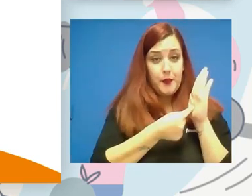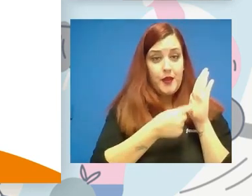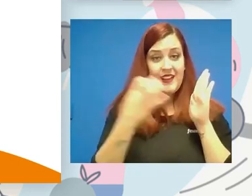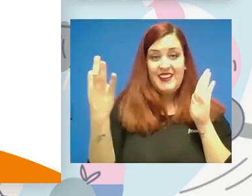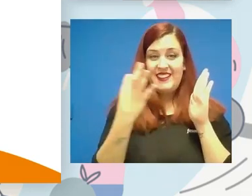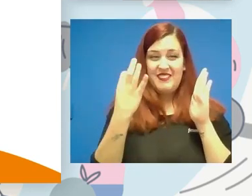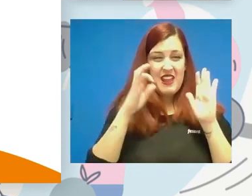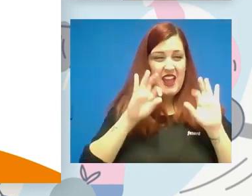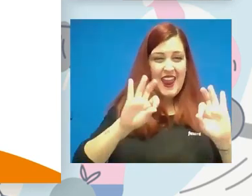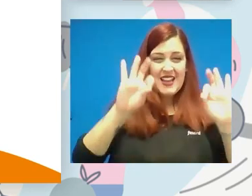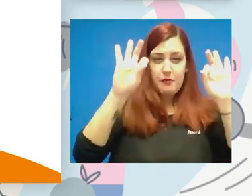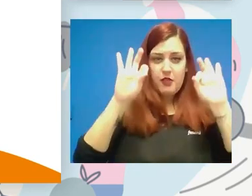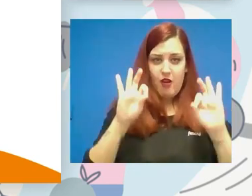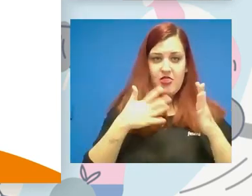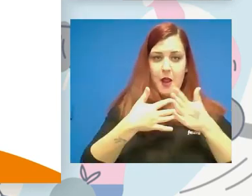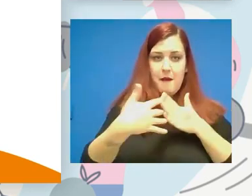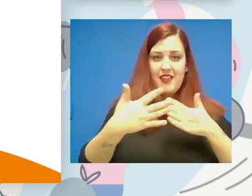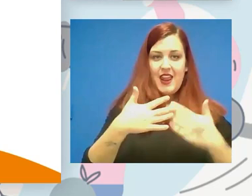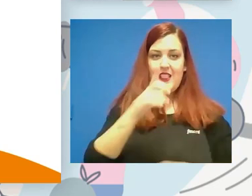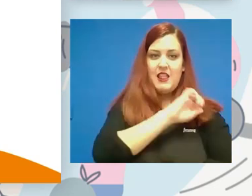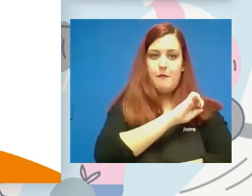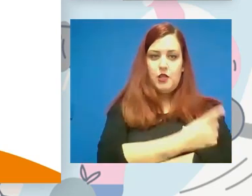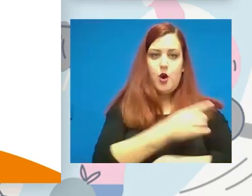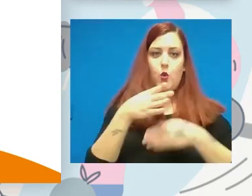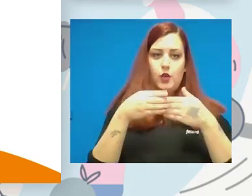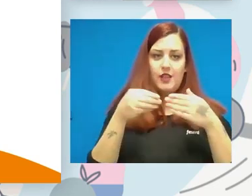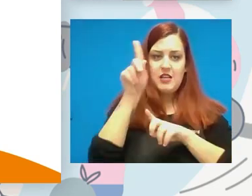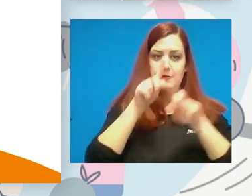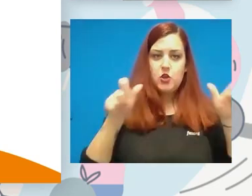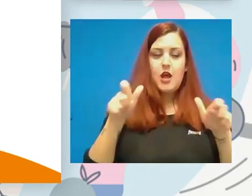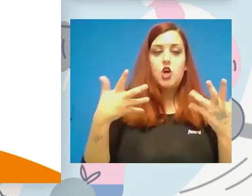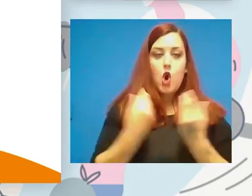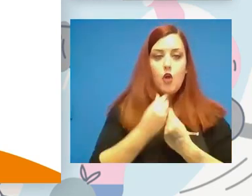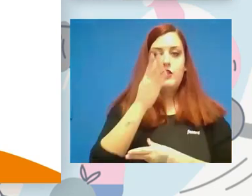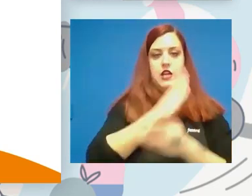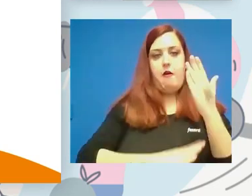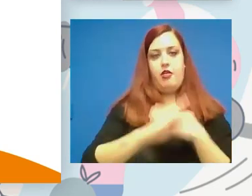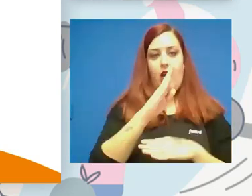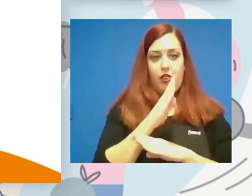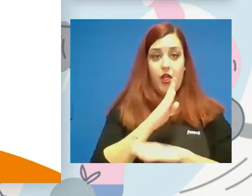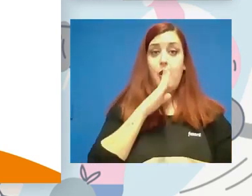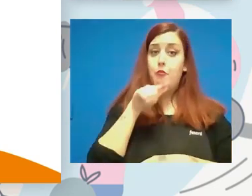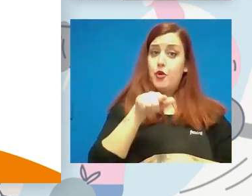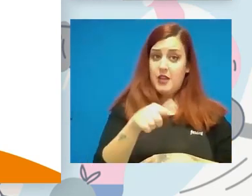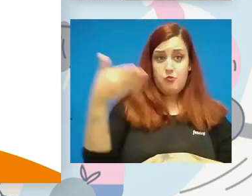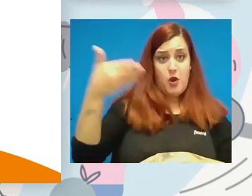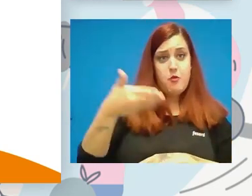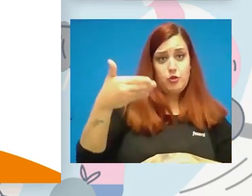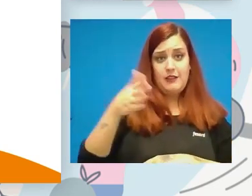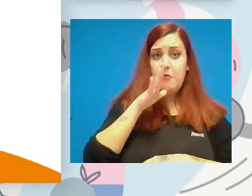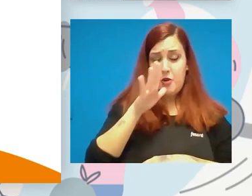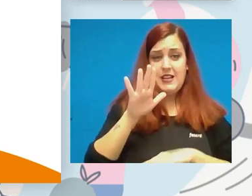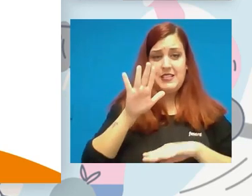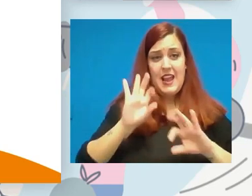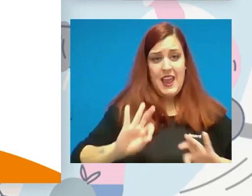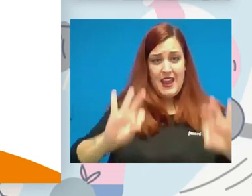especificidades del material deportivo que utilizan las personas con discapacidad, que es muy específico y,